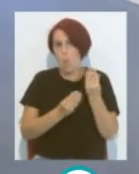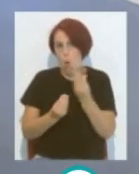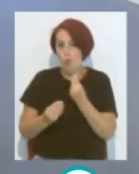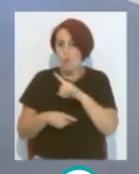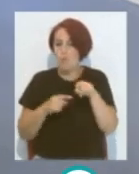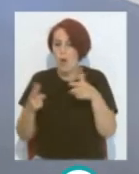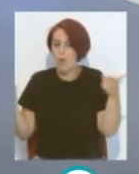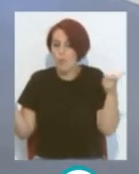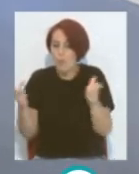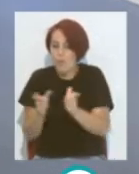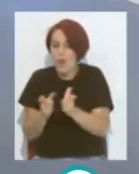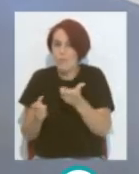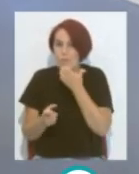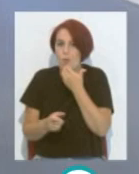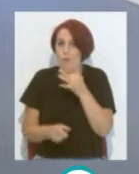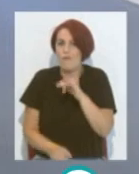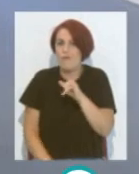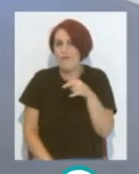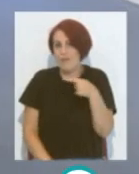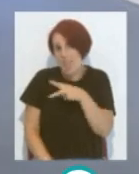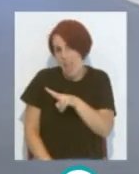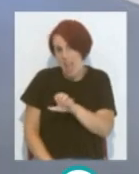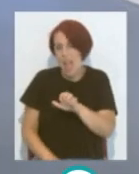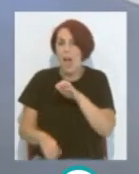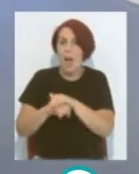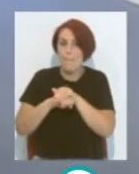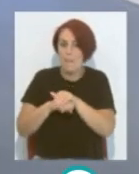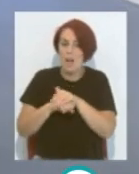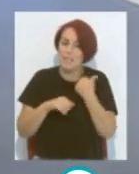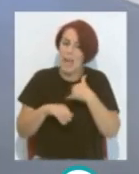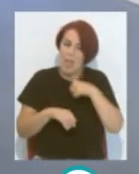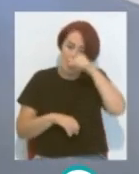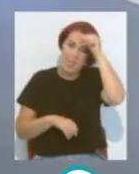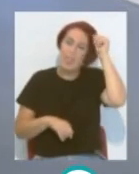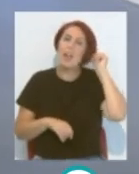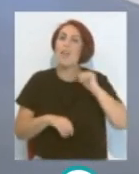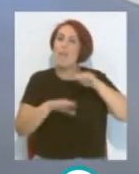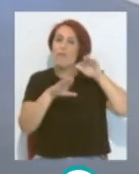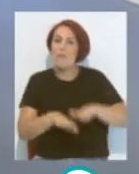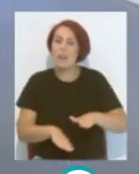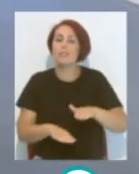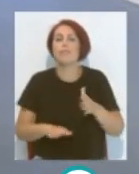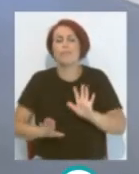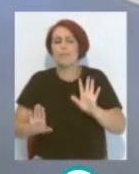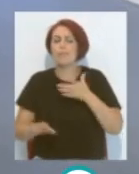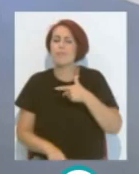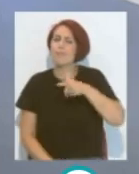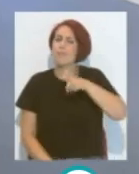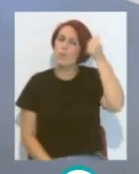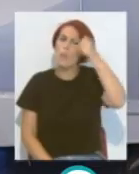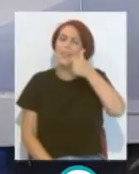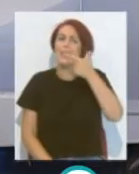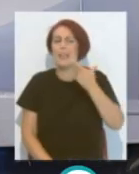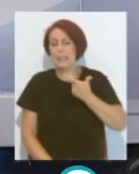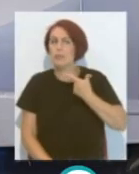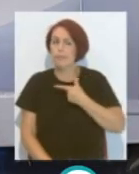bando Como nuestro buen amigo Figue que se ha entrado en la iglesia cerveriana ya de hecho Aunque él me dice que te había cruzado